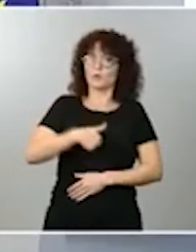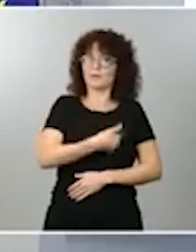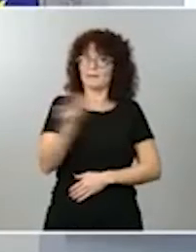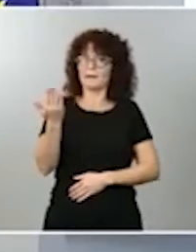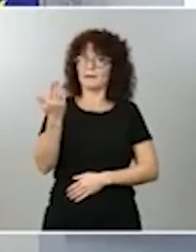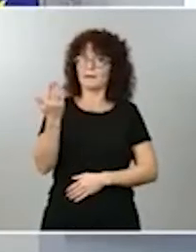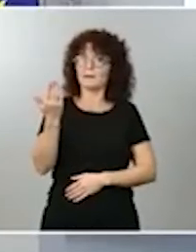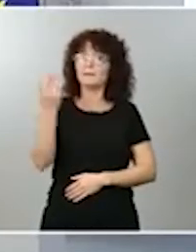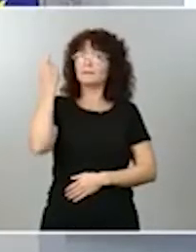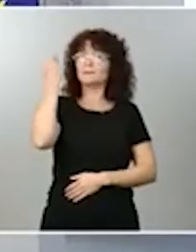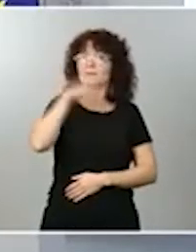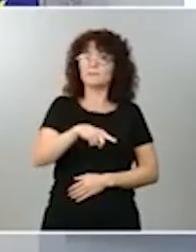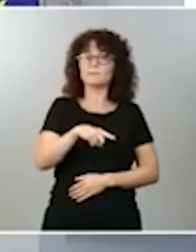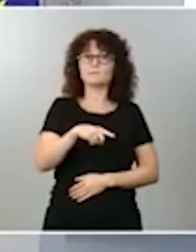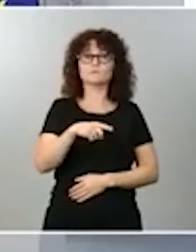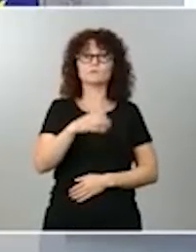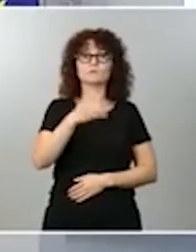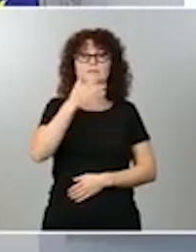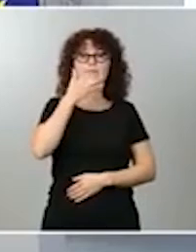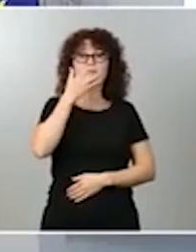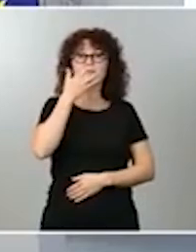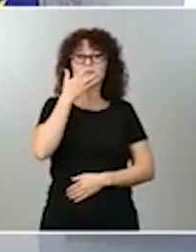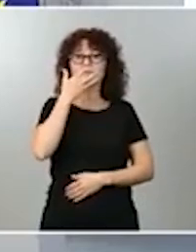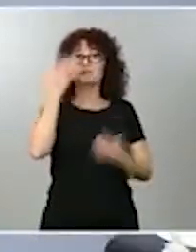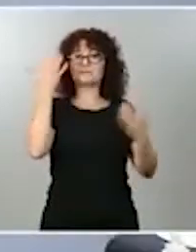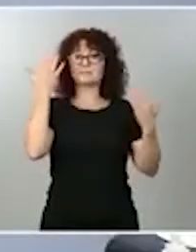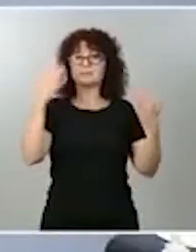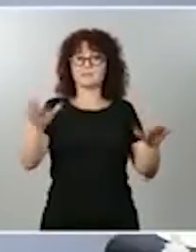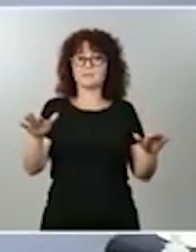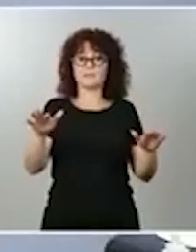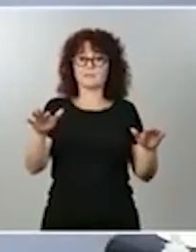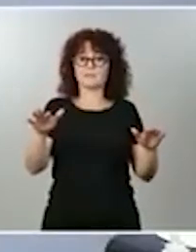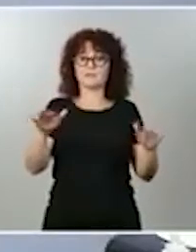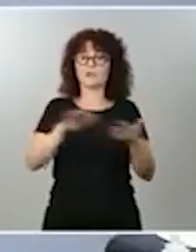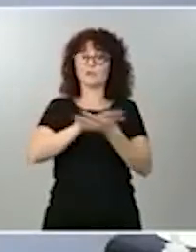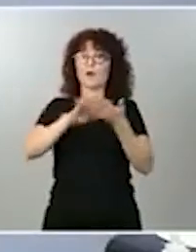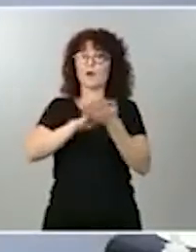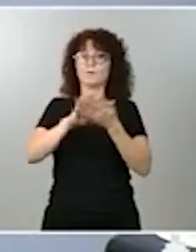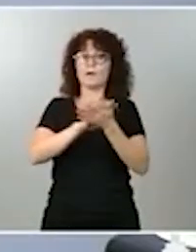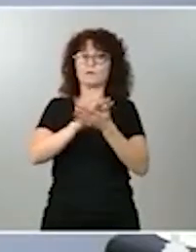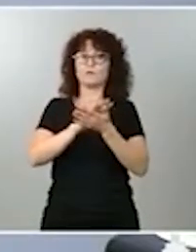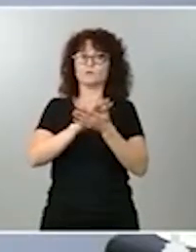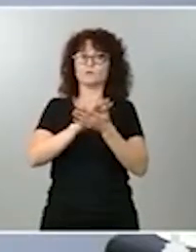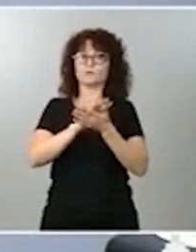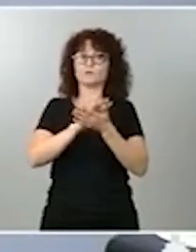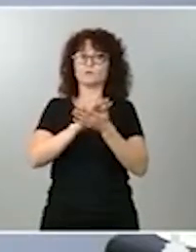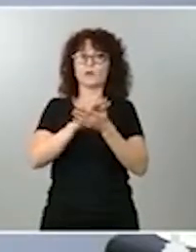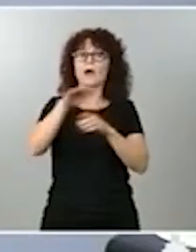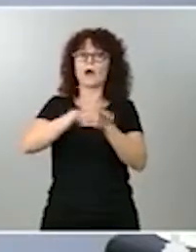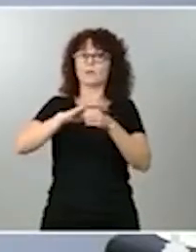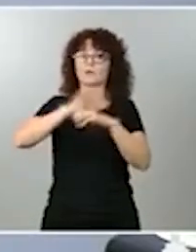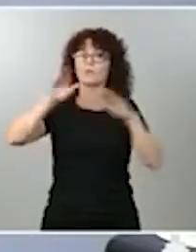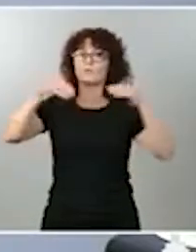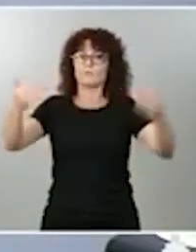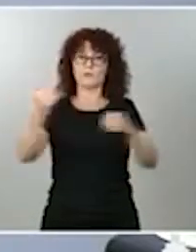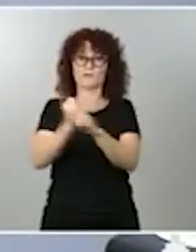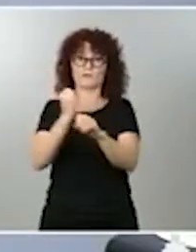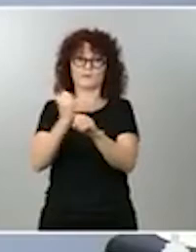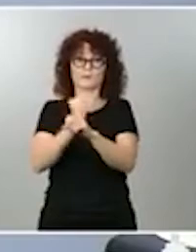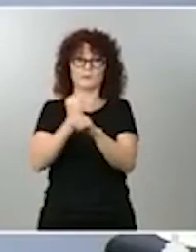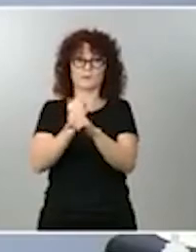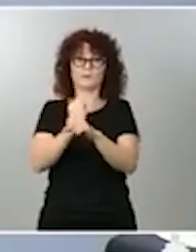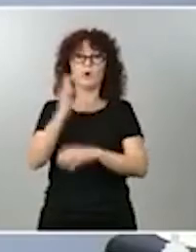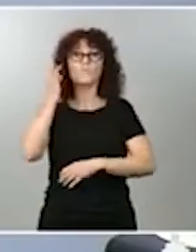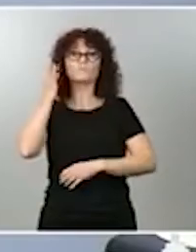abordamos lo que pasa fuera del trabajo, el tiempo que las mujeres pasan cuidando, a qué dedican el